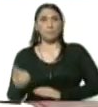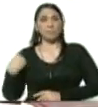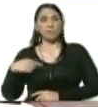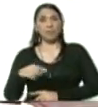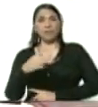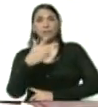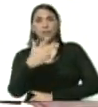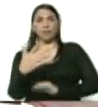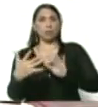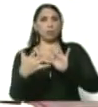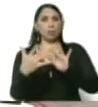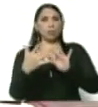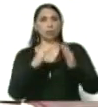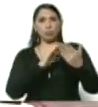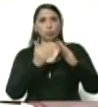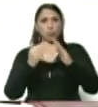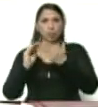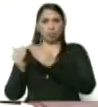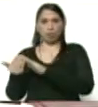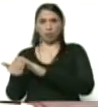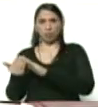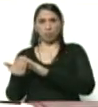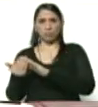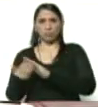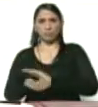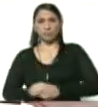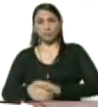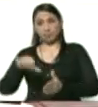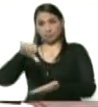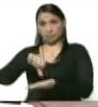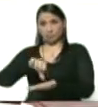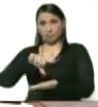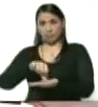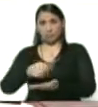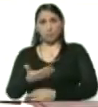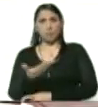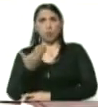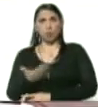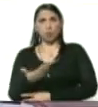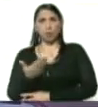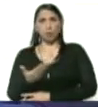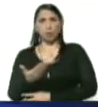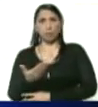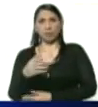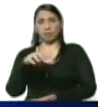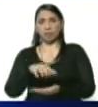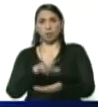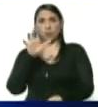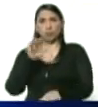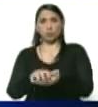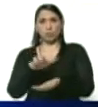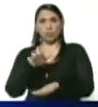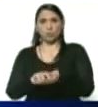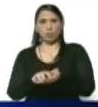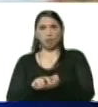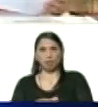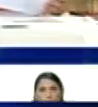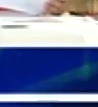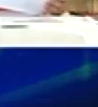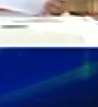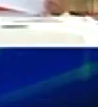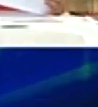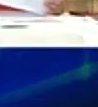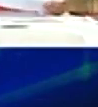casos de contacto comunitario que son el foco importante del Estado Nueva Esparta, tanto la Academia de